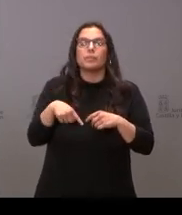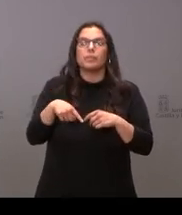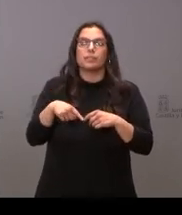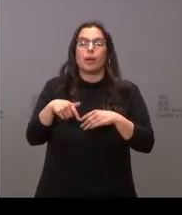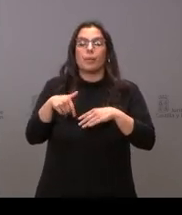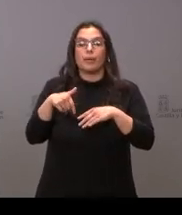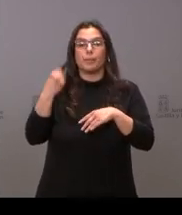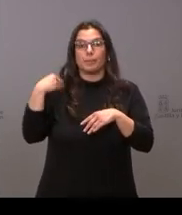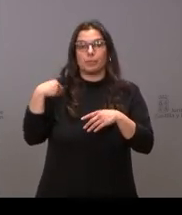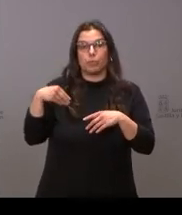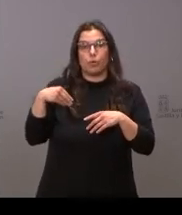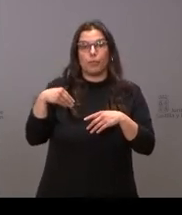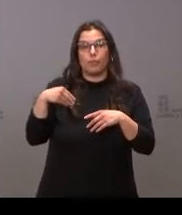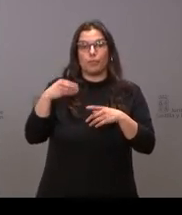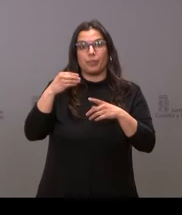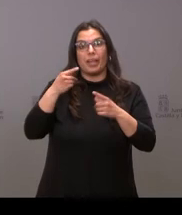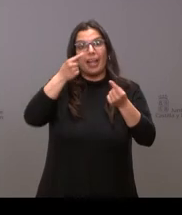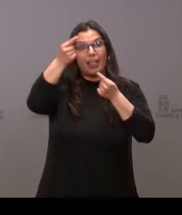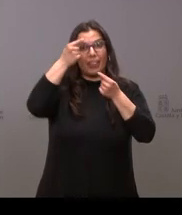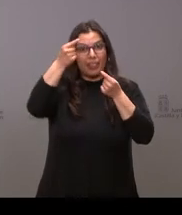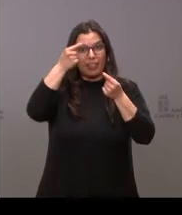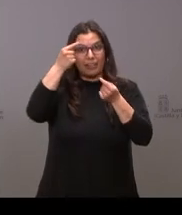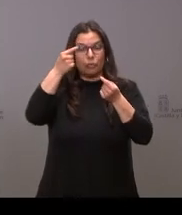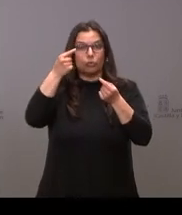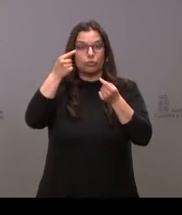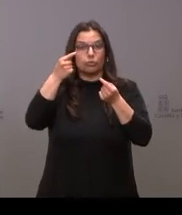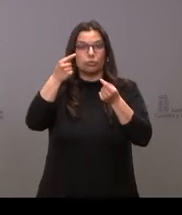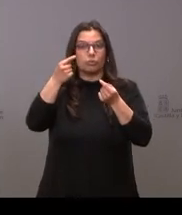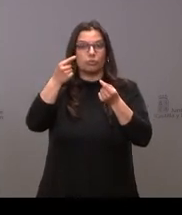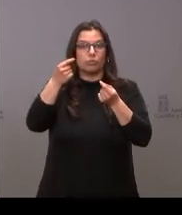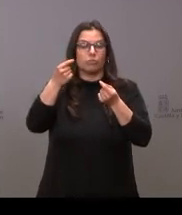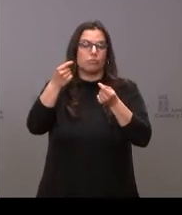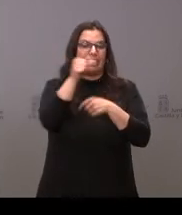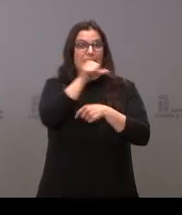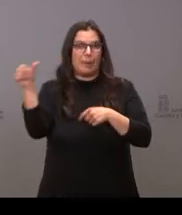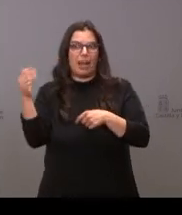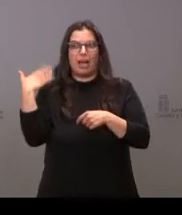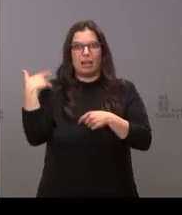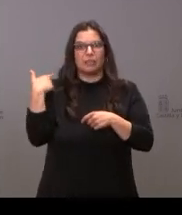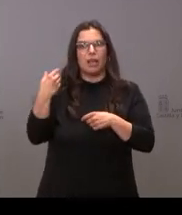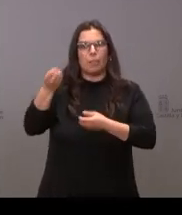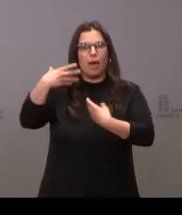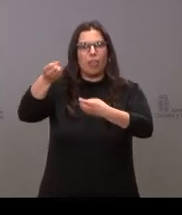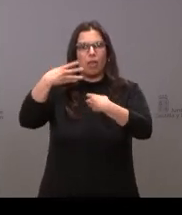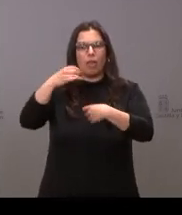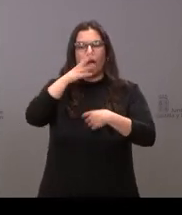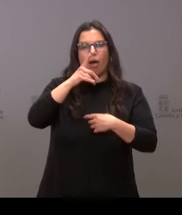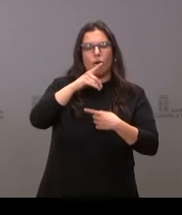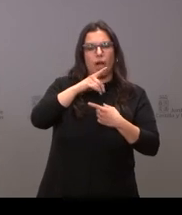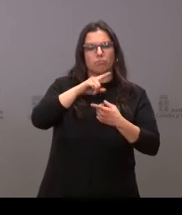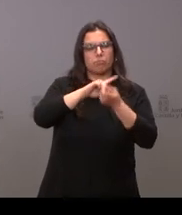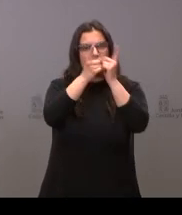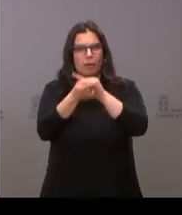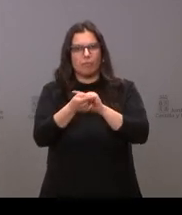criterio para anotarlos y también trasladarlos ya no solo darlos menos días a la semana sino hacer un cambio en la contabilización de los